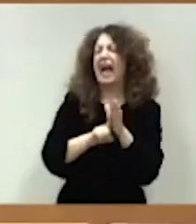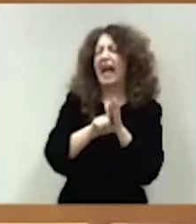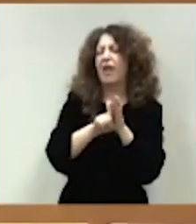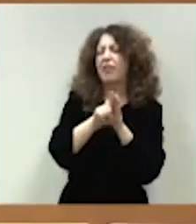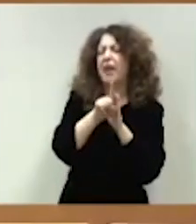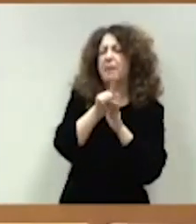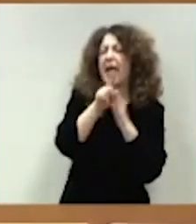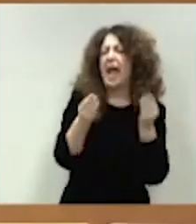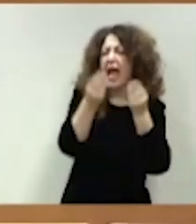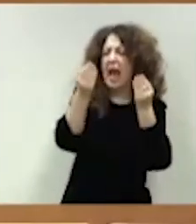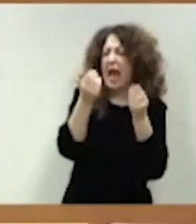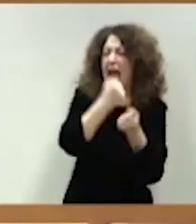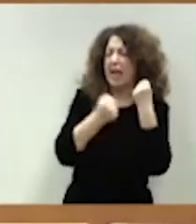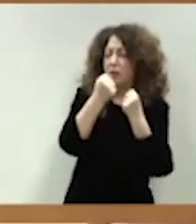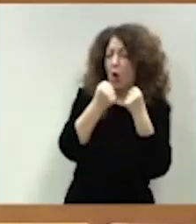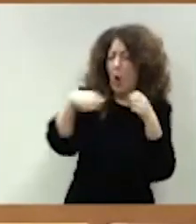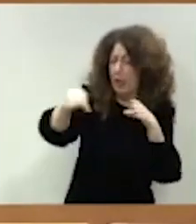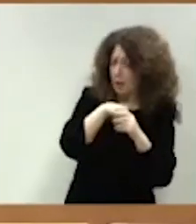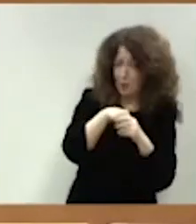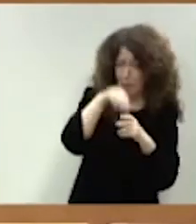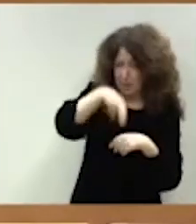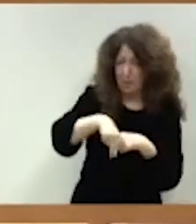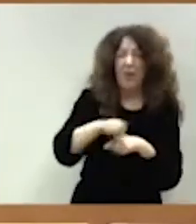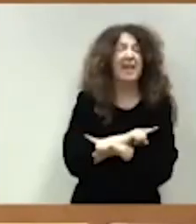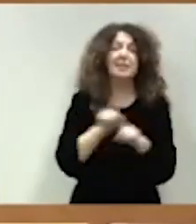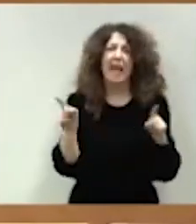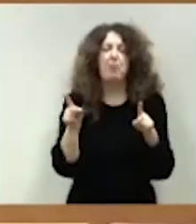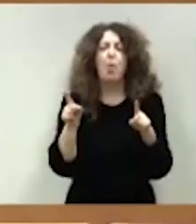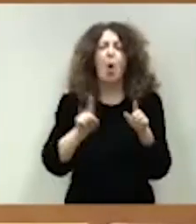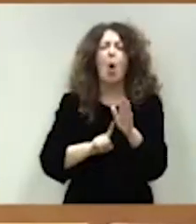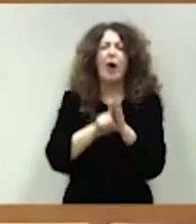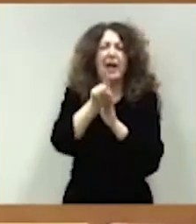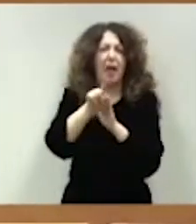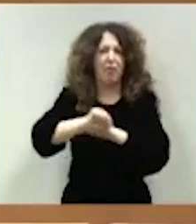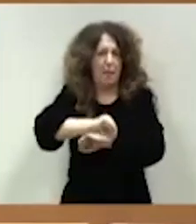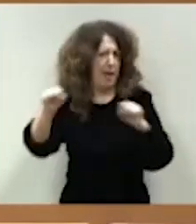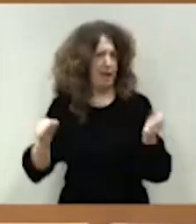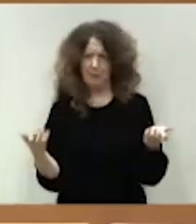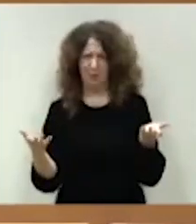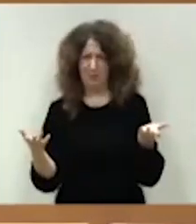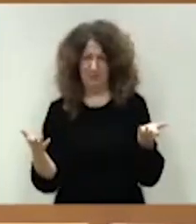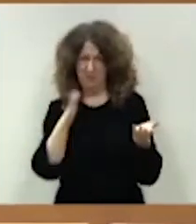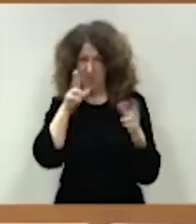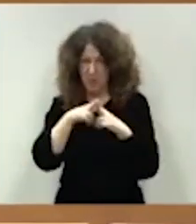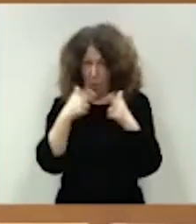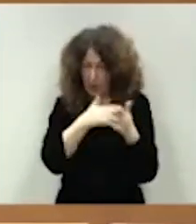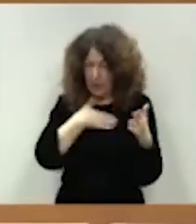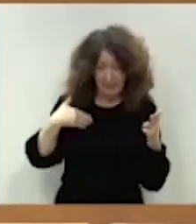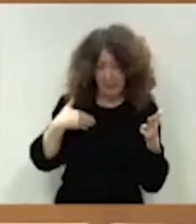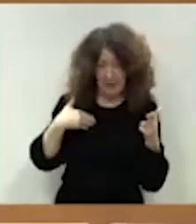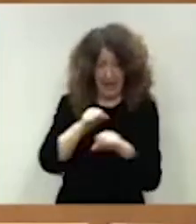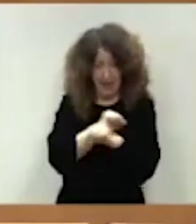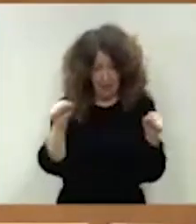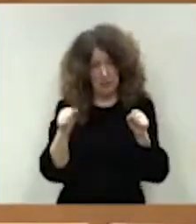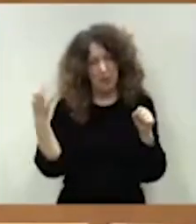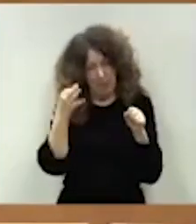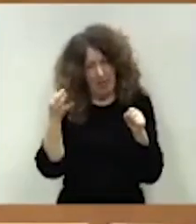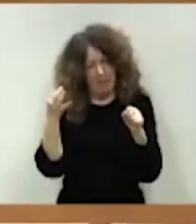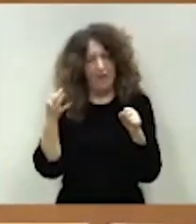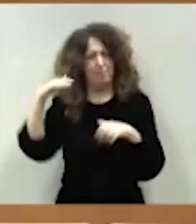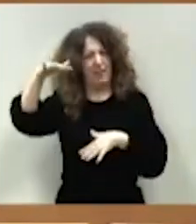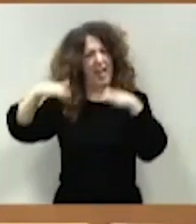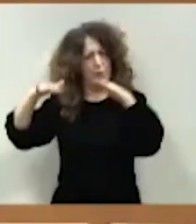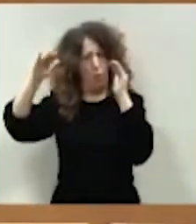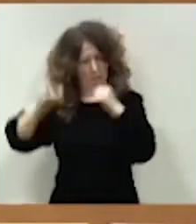es que ni siquiera es posible un crecimiento pleno como el que aspira la sociedad. Y yo creo que ya hay evidencia